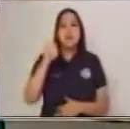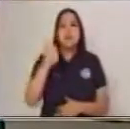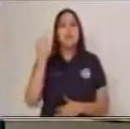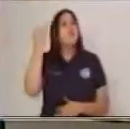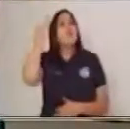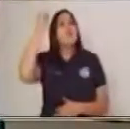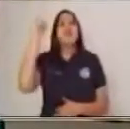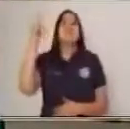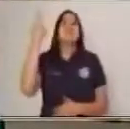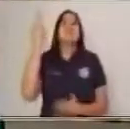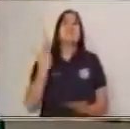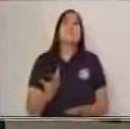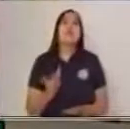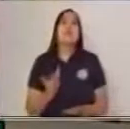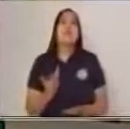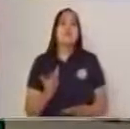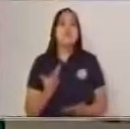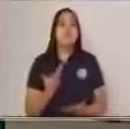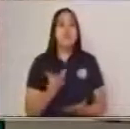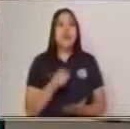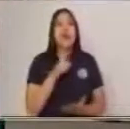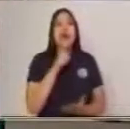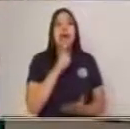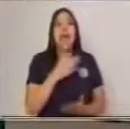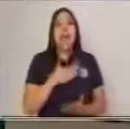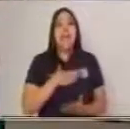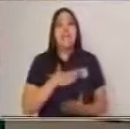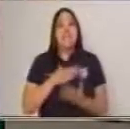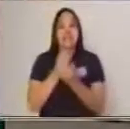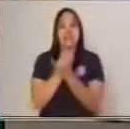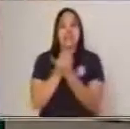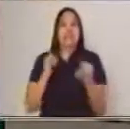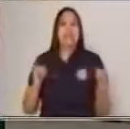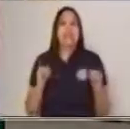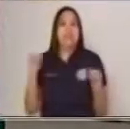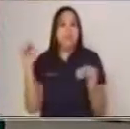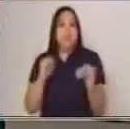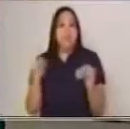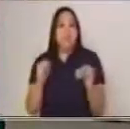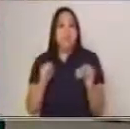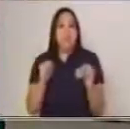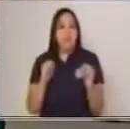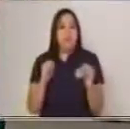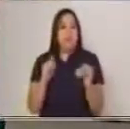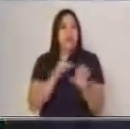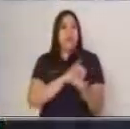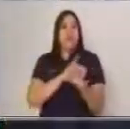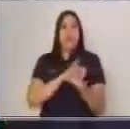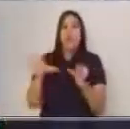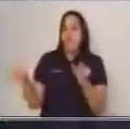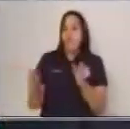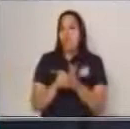efectivamente, es independiente. Eso lo deben de tener muy en cuenta. Y voy a hacer una pregunta de examen.